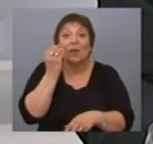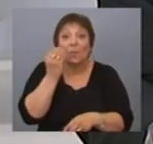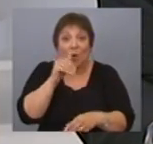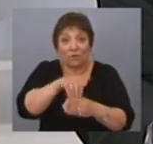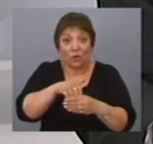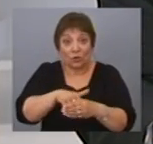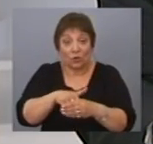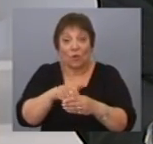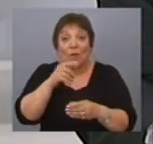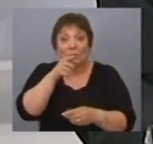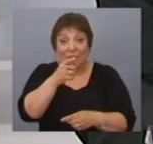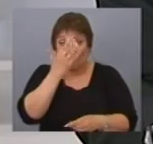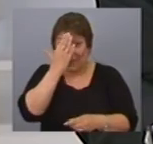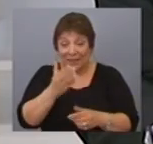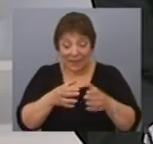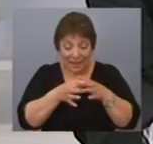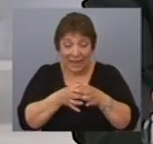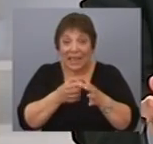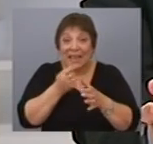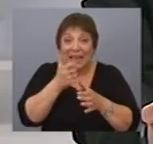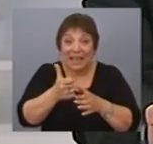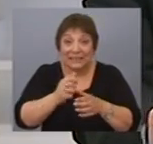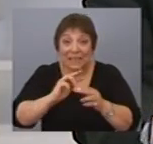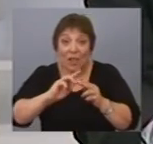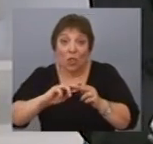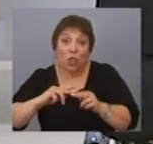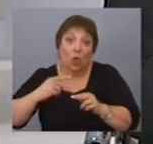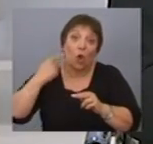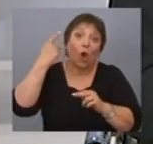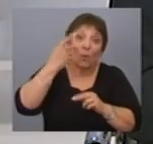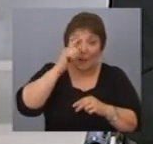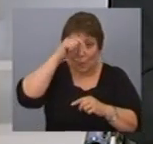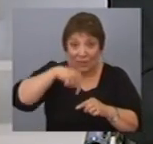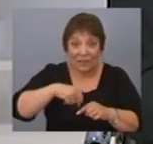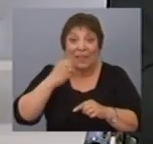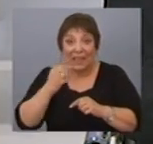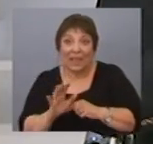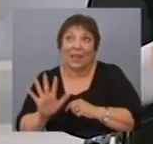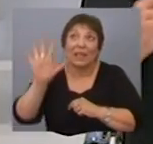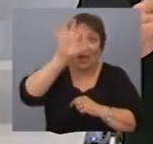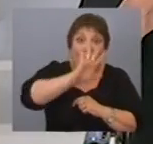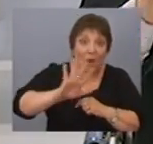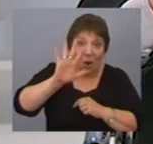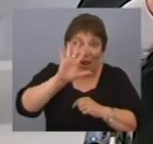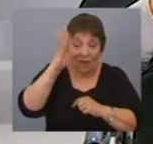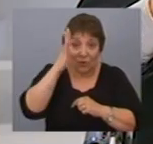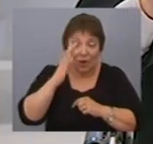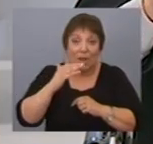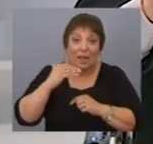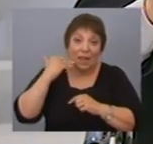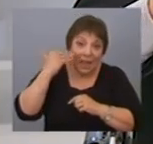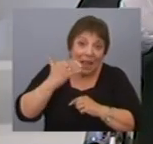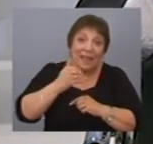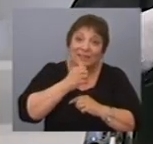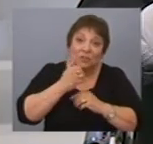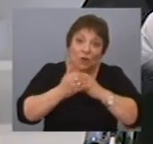partido que comienza siendo un partido que es casi el doble en Montevideo de lo que es el resto del país. Y a lo largo de su